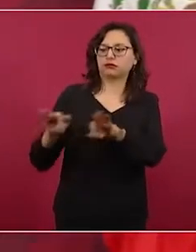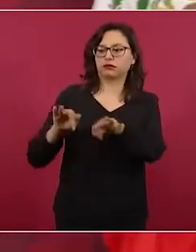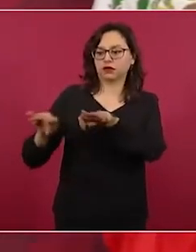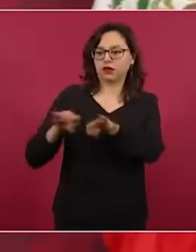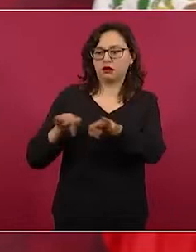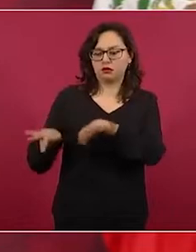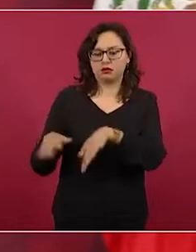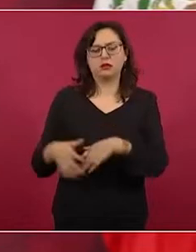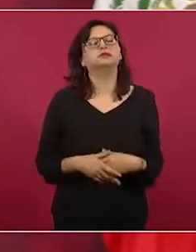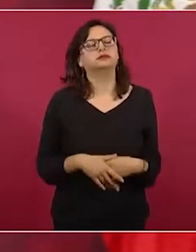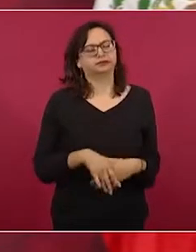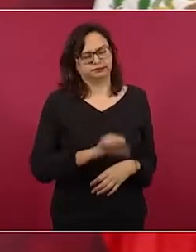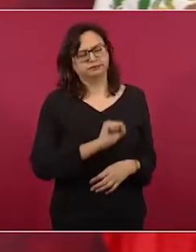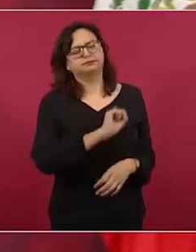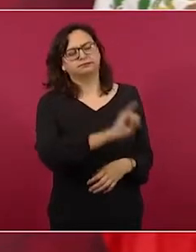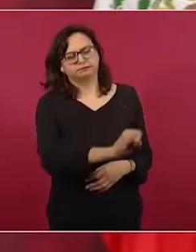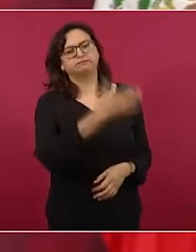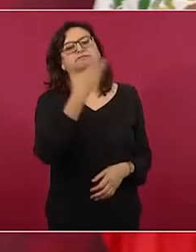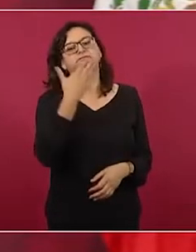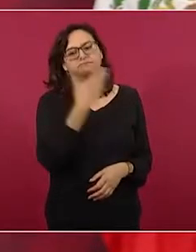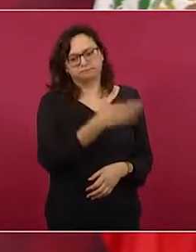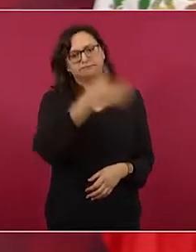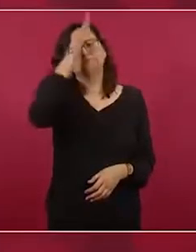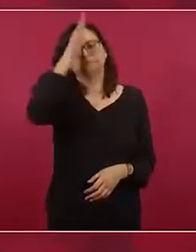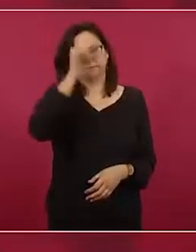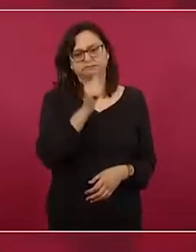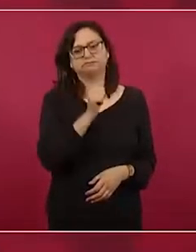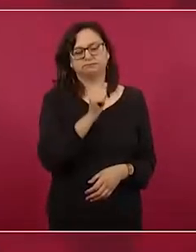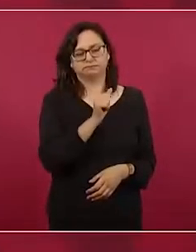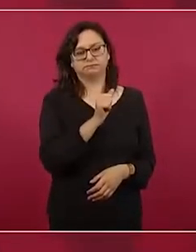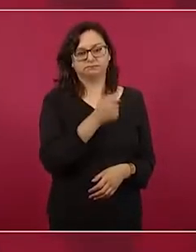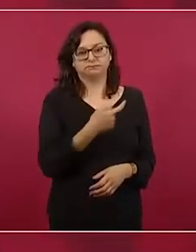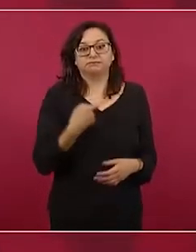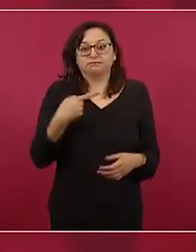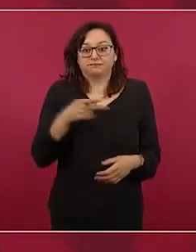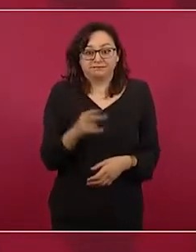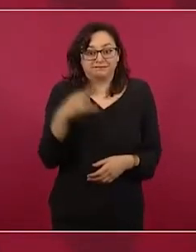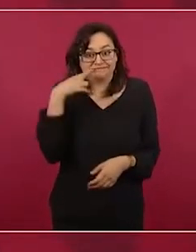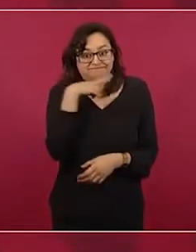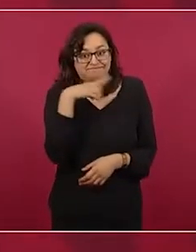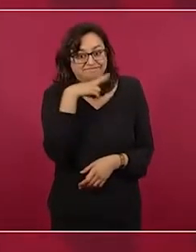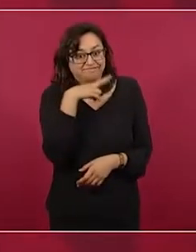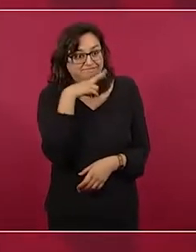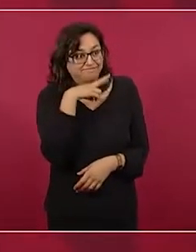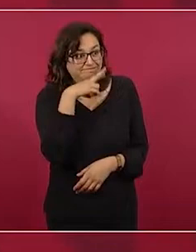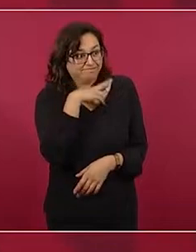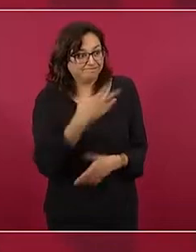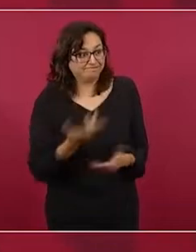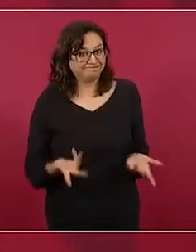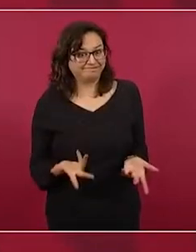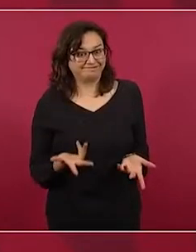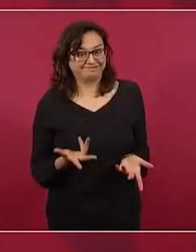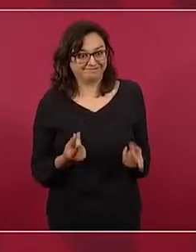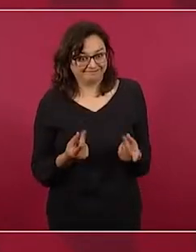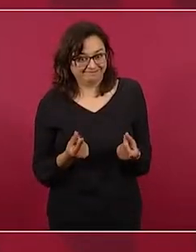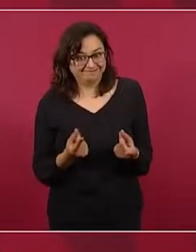empresas, pero que lo hagan pronto y